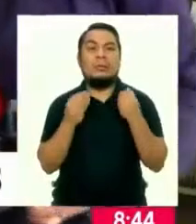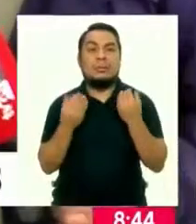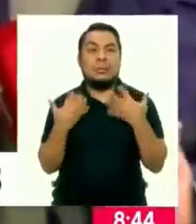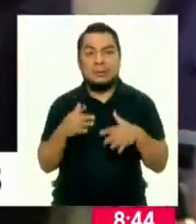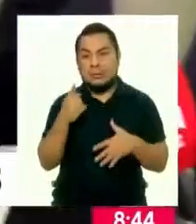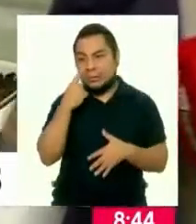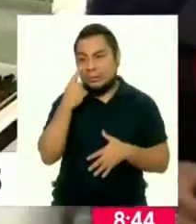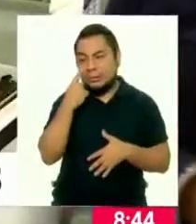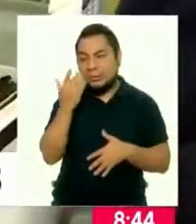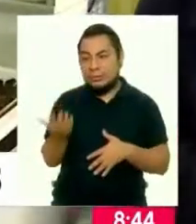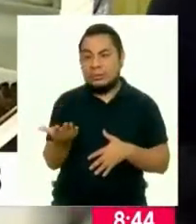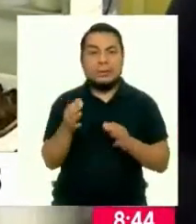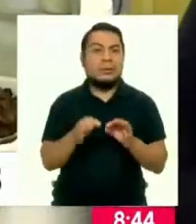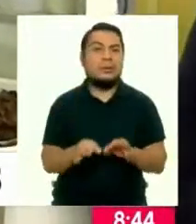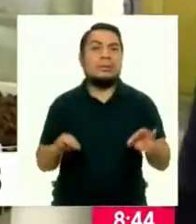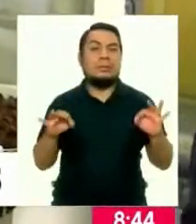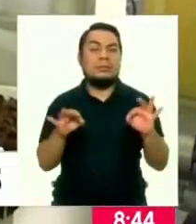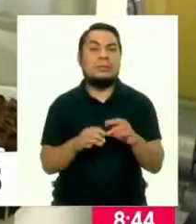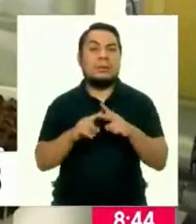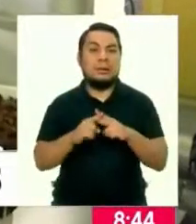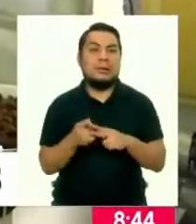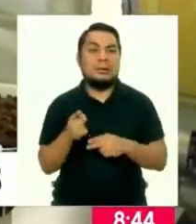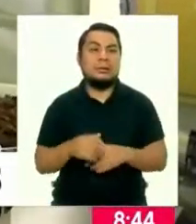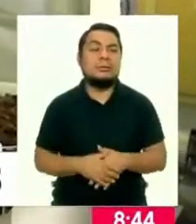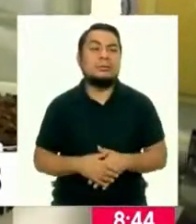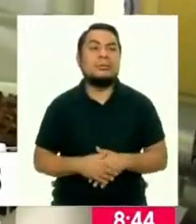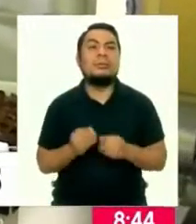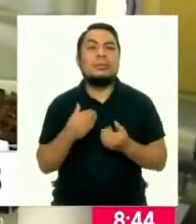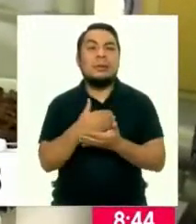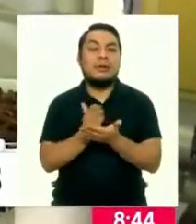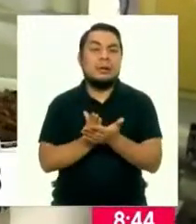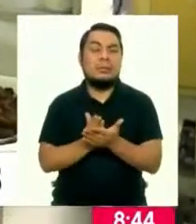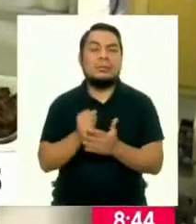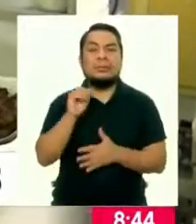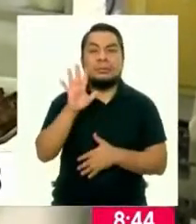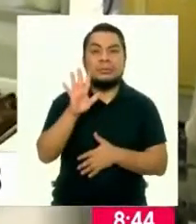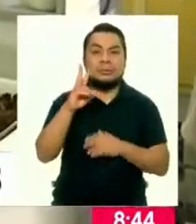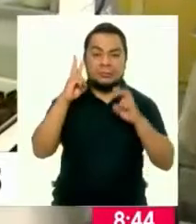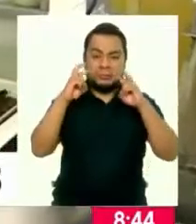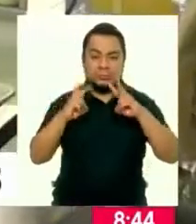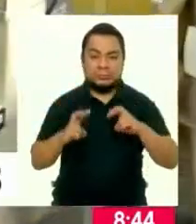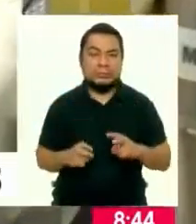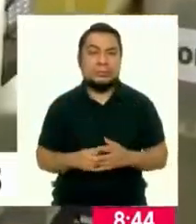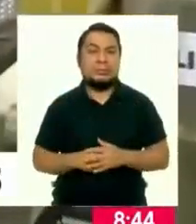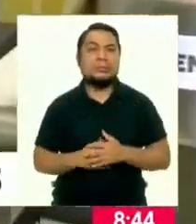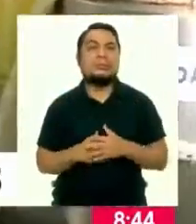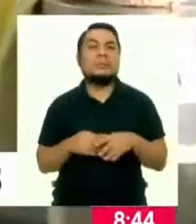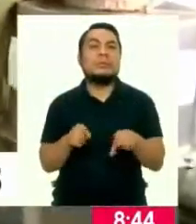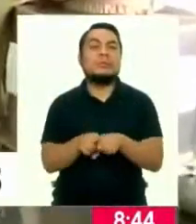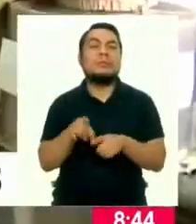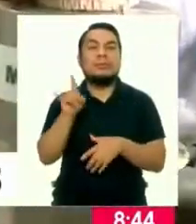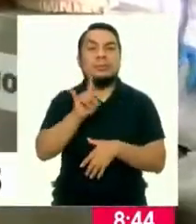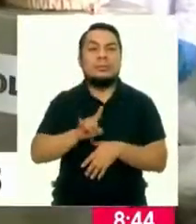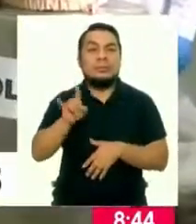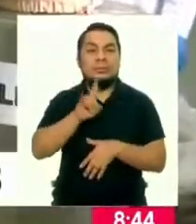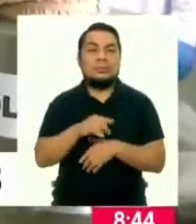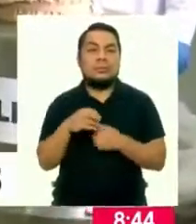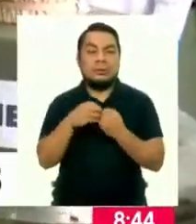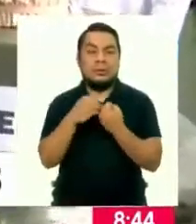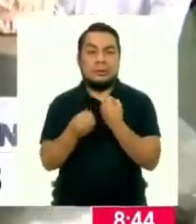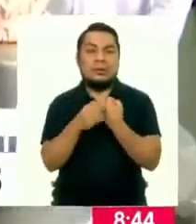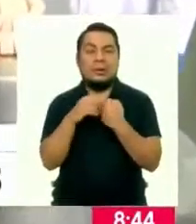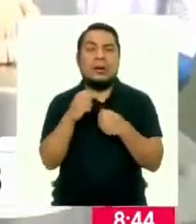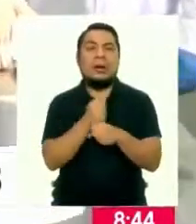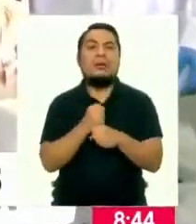a dar a conocer una importante iniciativa por parte de cinco investigadores acerca del uso de cáscaras de